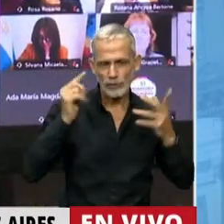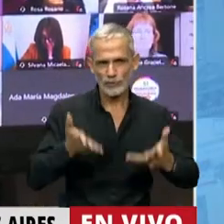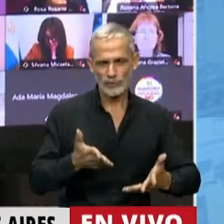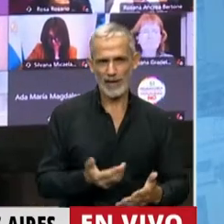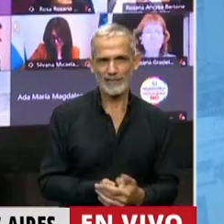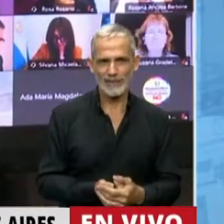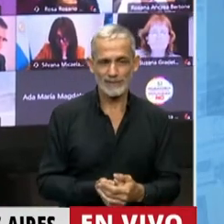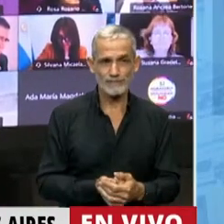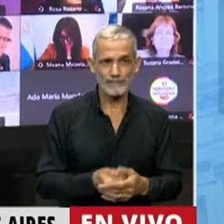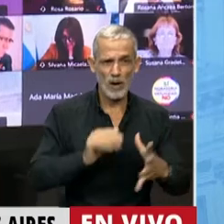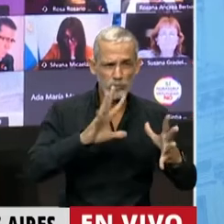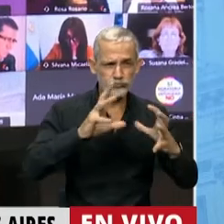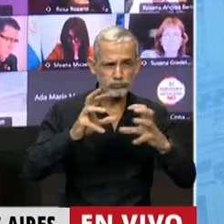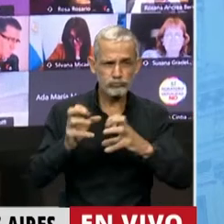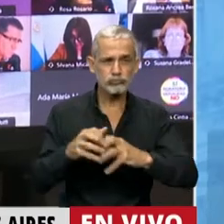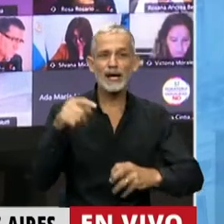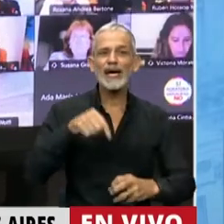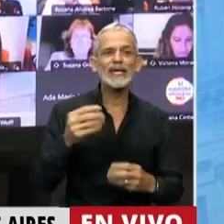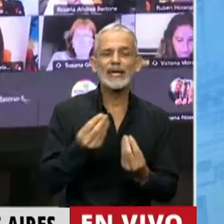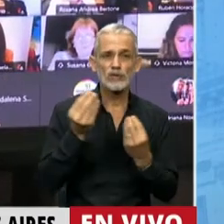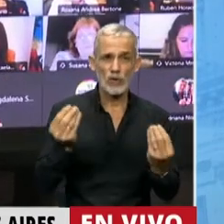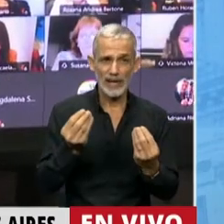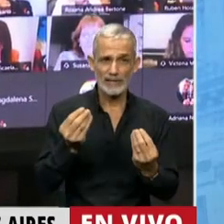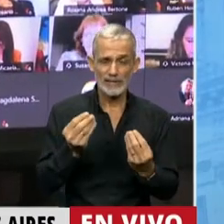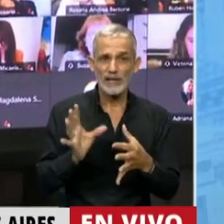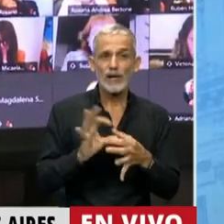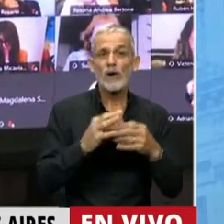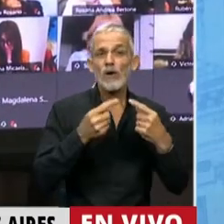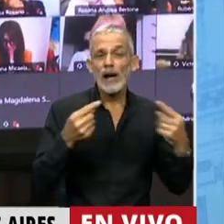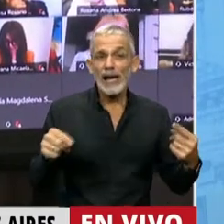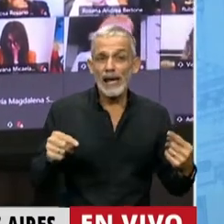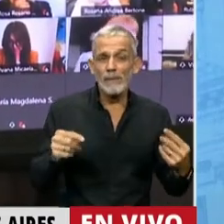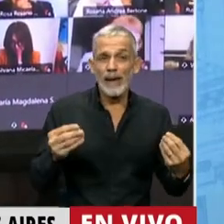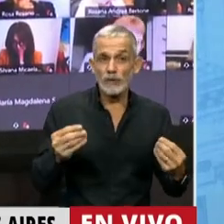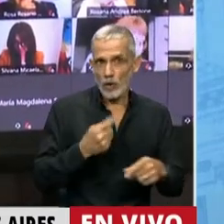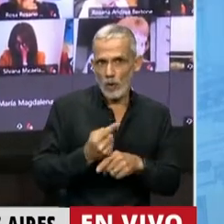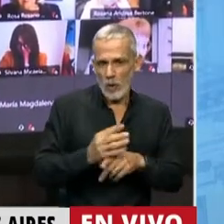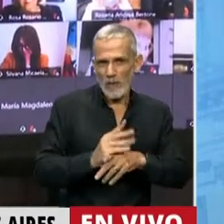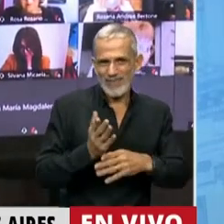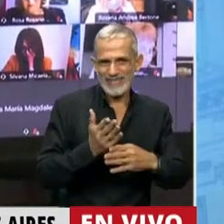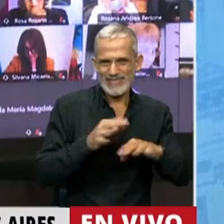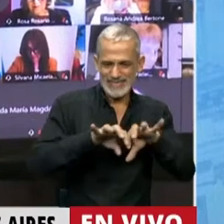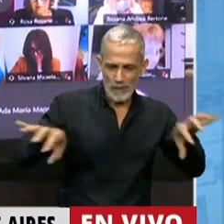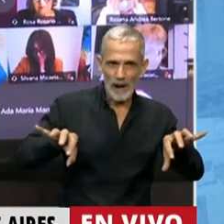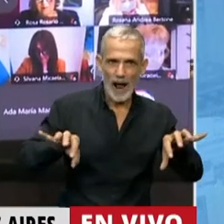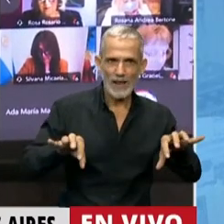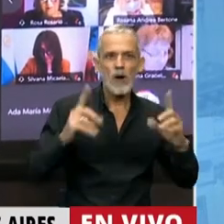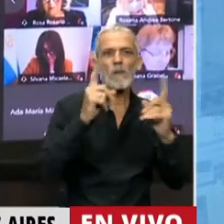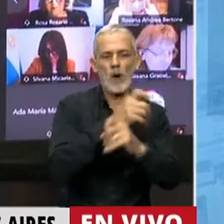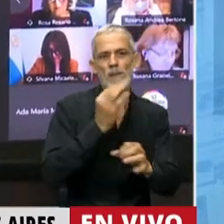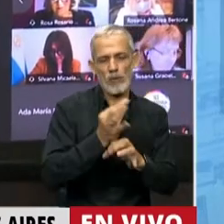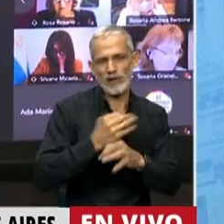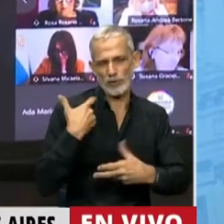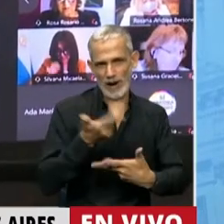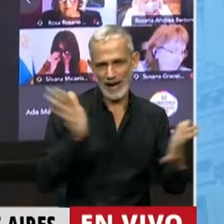y que justamente esto es uno de los elementos que no se pueden escindir de la crisis educativa